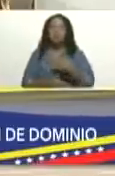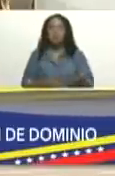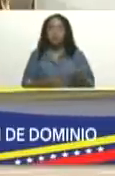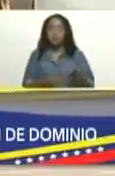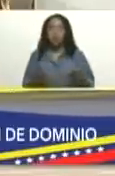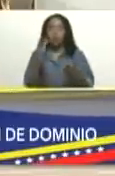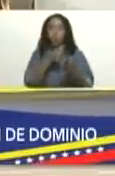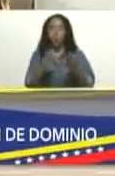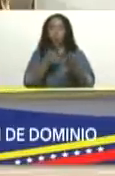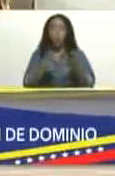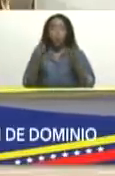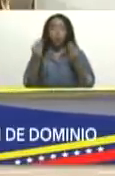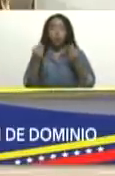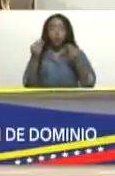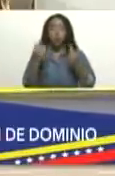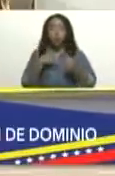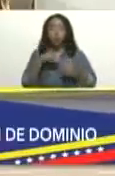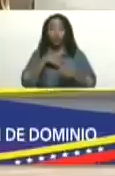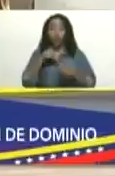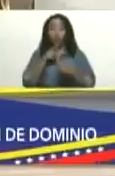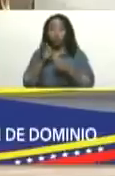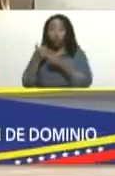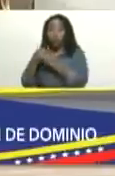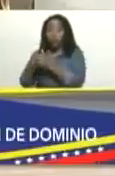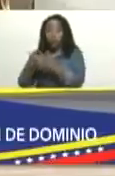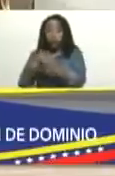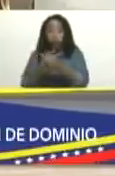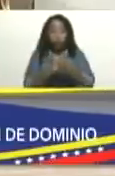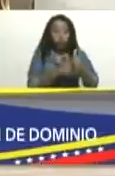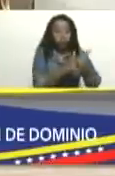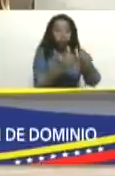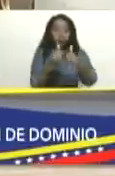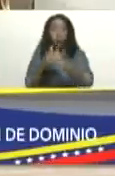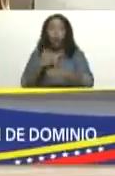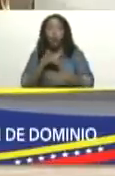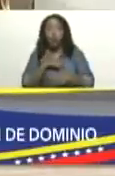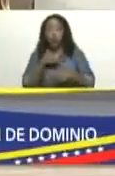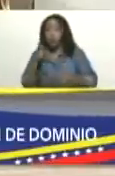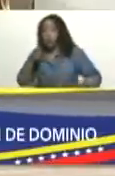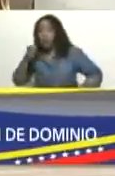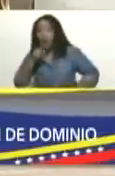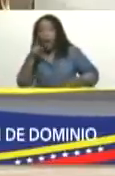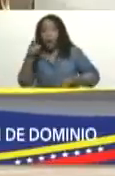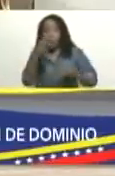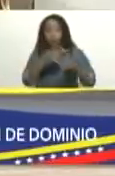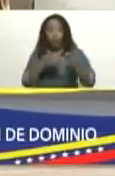los recursos monetarios que estamos detrás de ellos estamos detrás de esos recursos